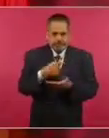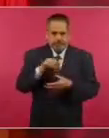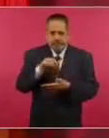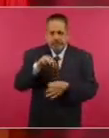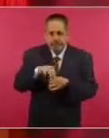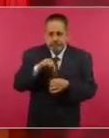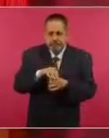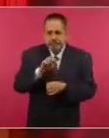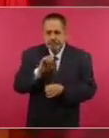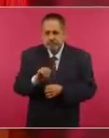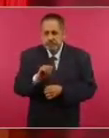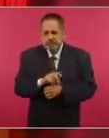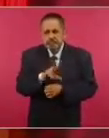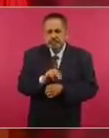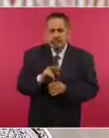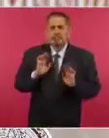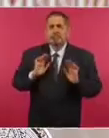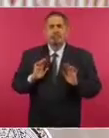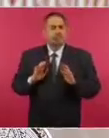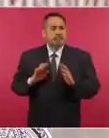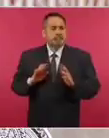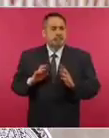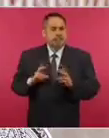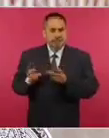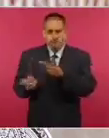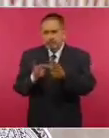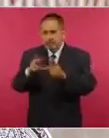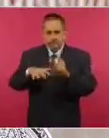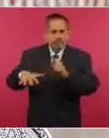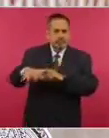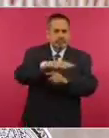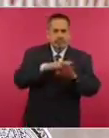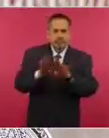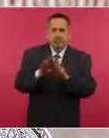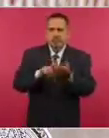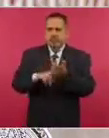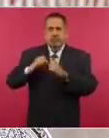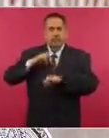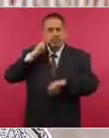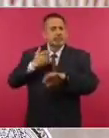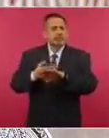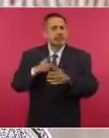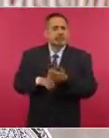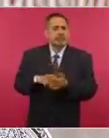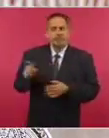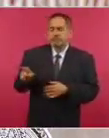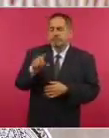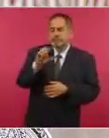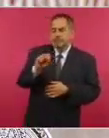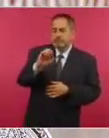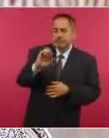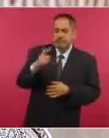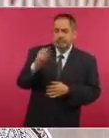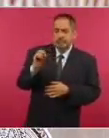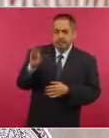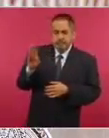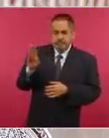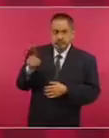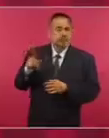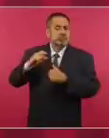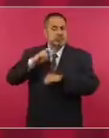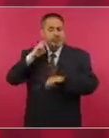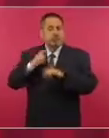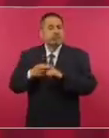ellos. La organización de todo este ejercicio participativo estará a cargo de la Secretaría de Gobernación y de un comité